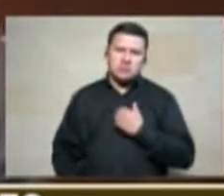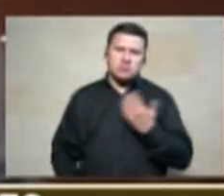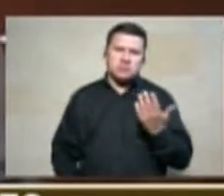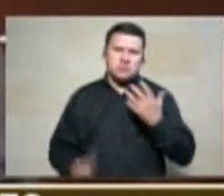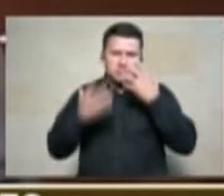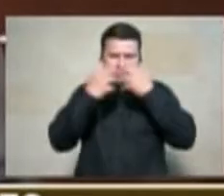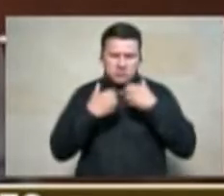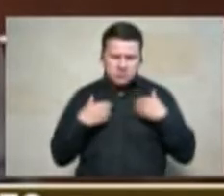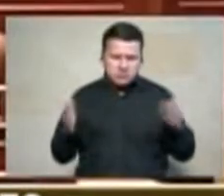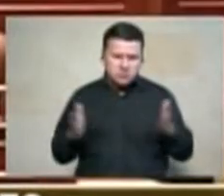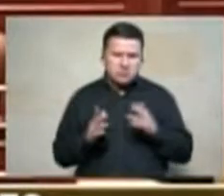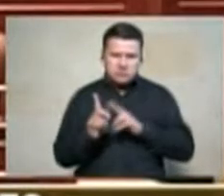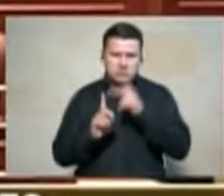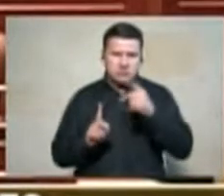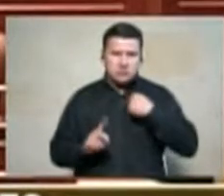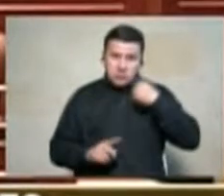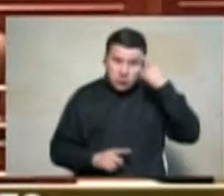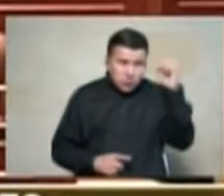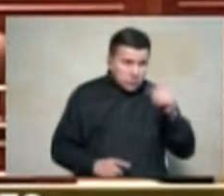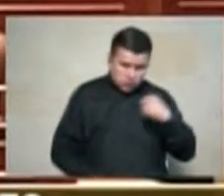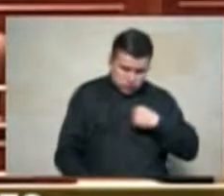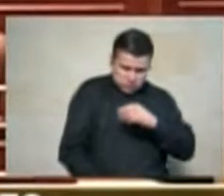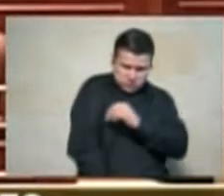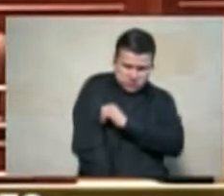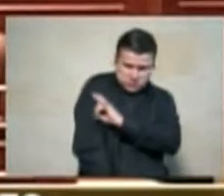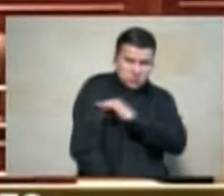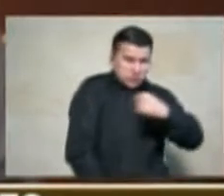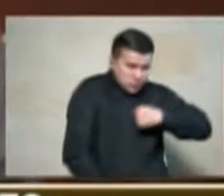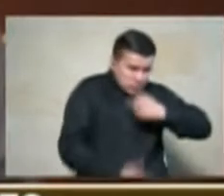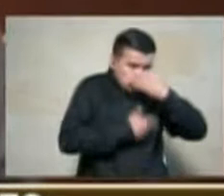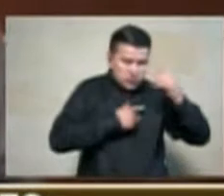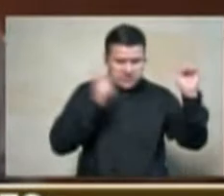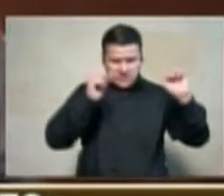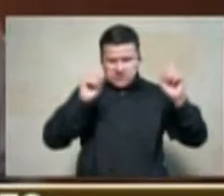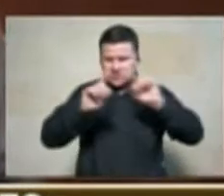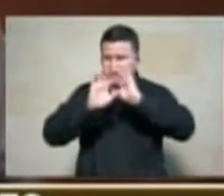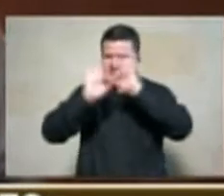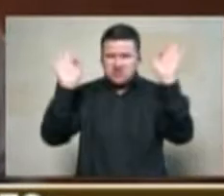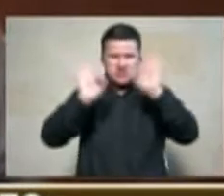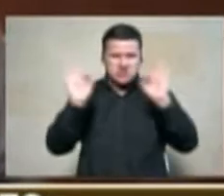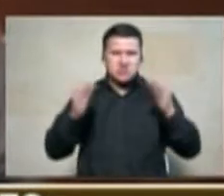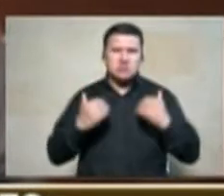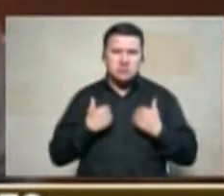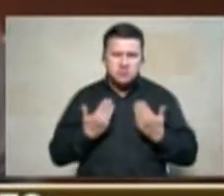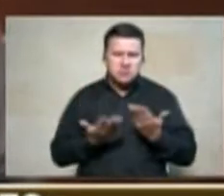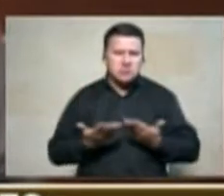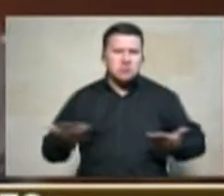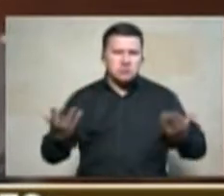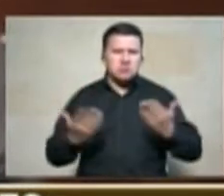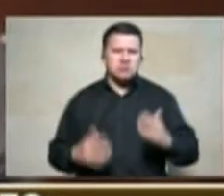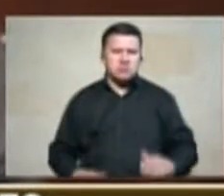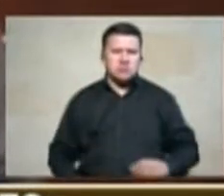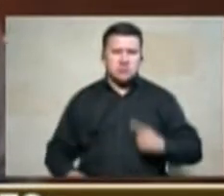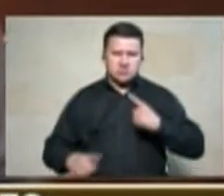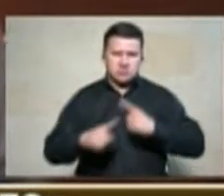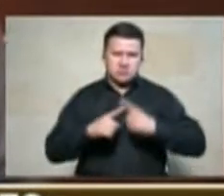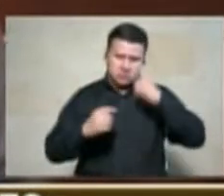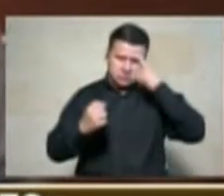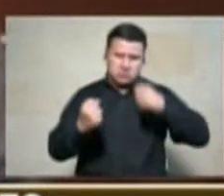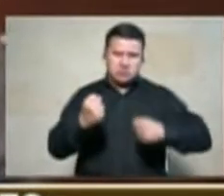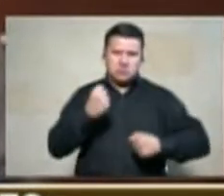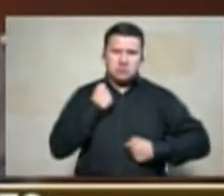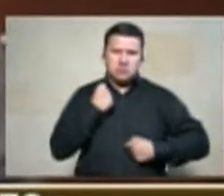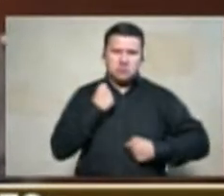pequeño empresario no soy paramilitar no soy guerrillero yo pertenecía a la gloriosa fuerza